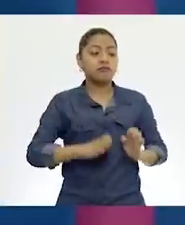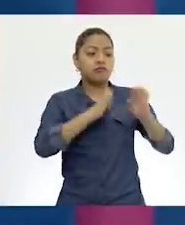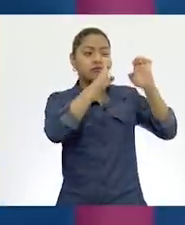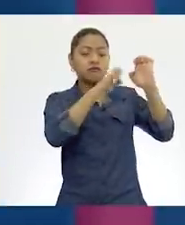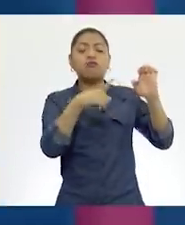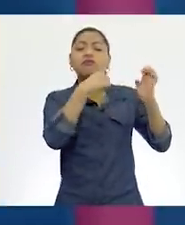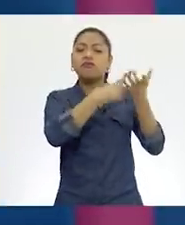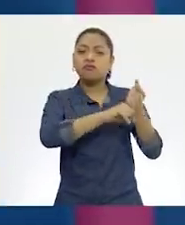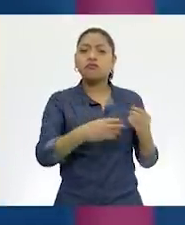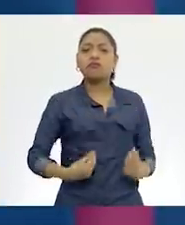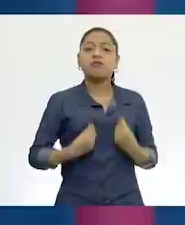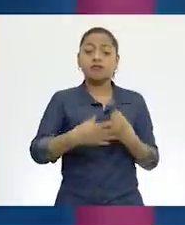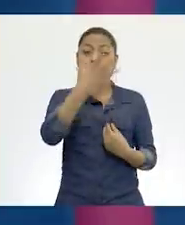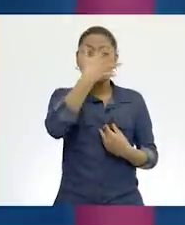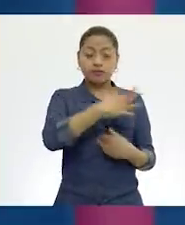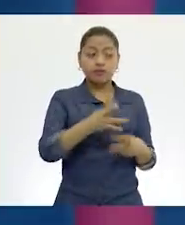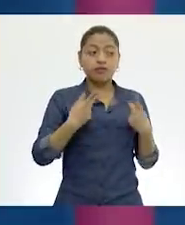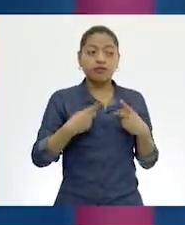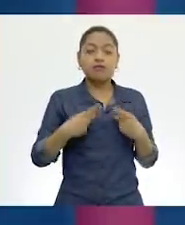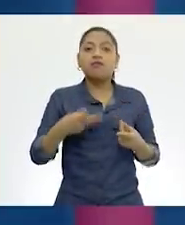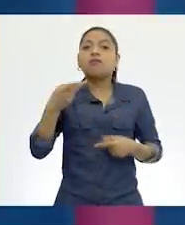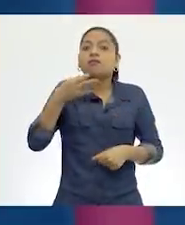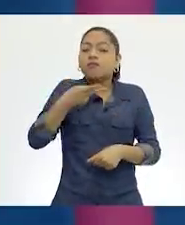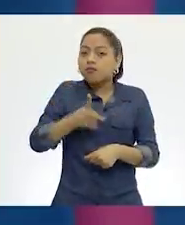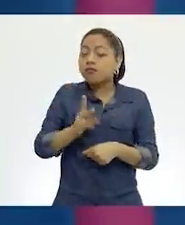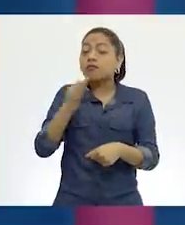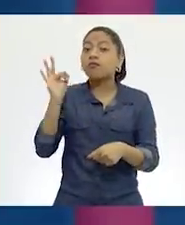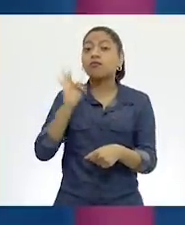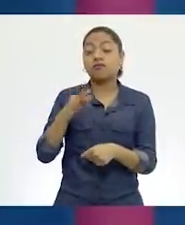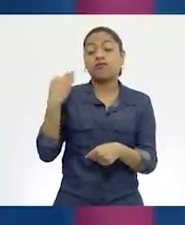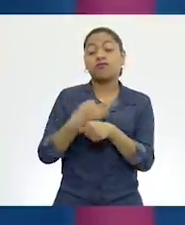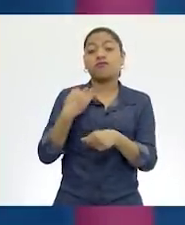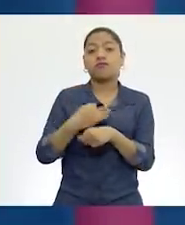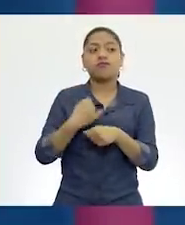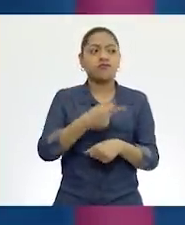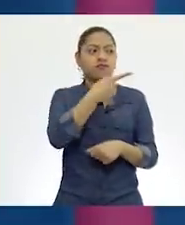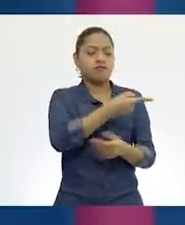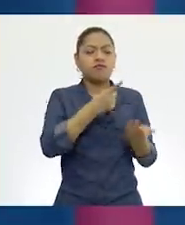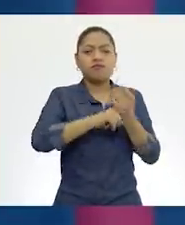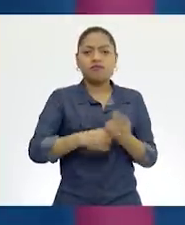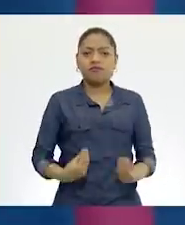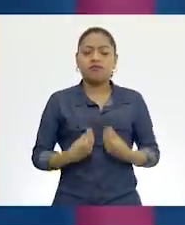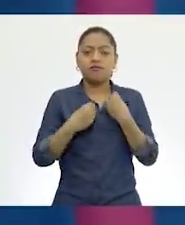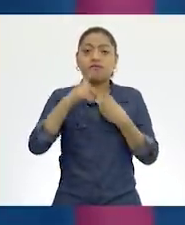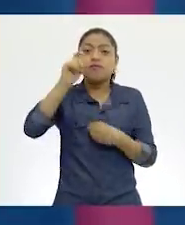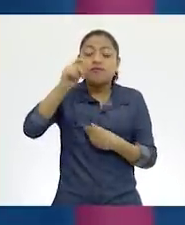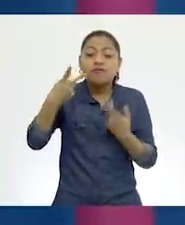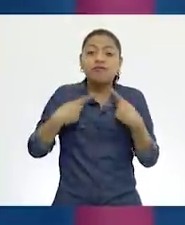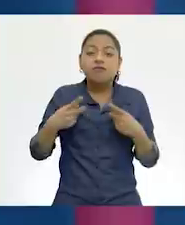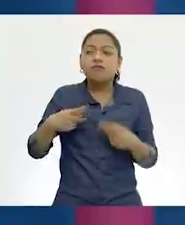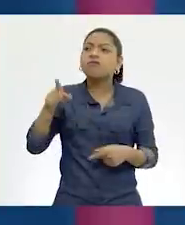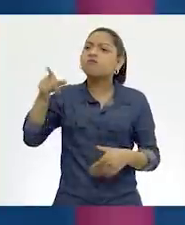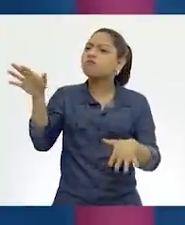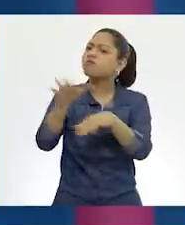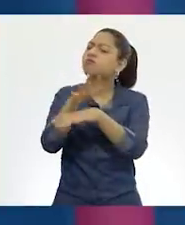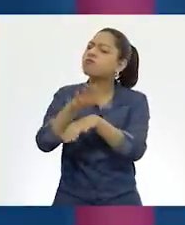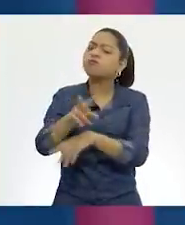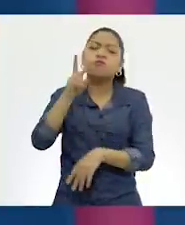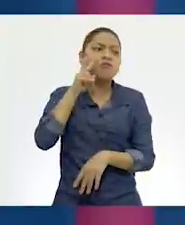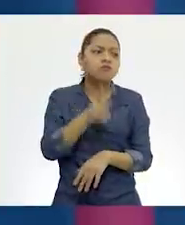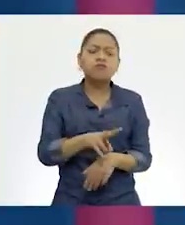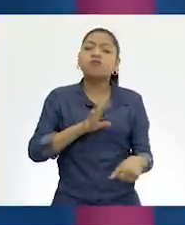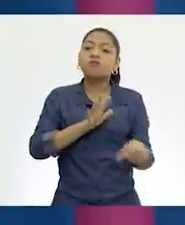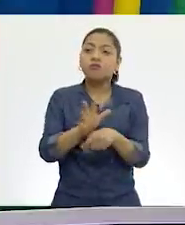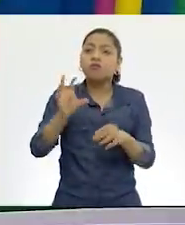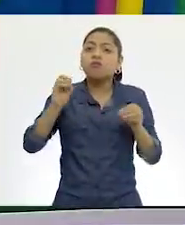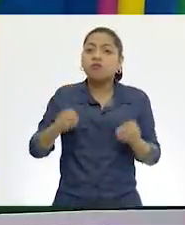personas, ahora son edificios de 20, 25 personas. ¿Y ella qué cambios ha notado? ¿Sí siente que ha mejorado o que